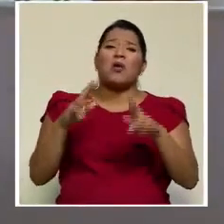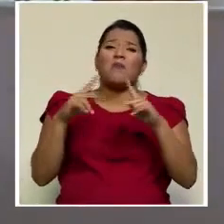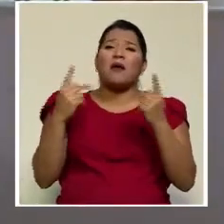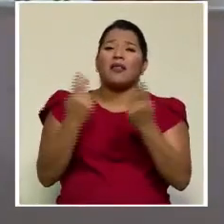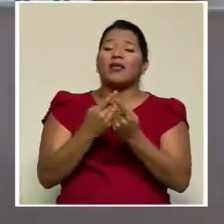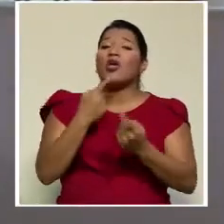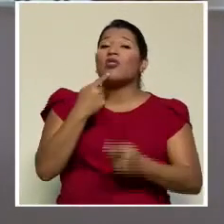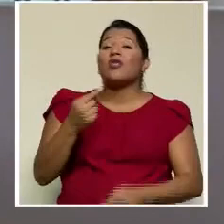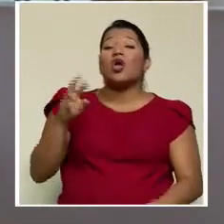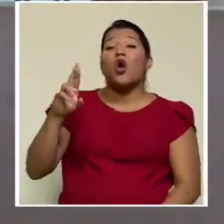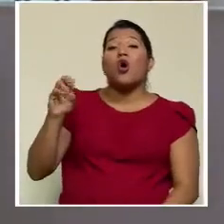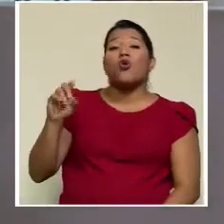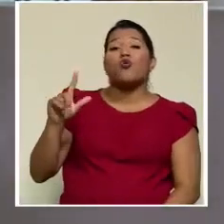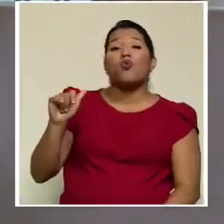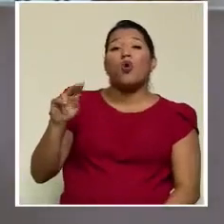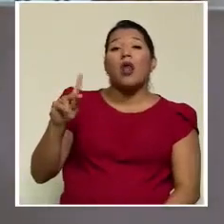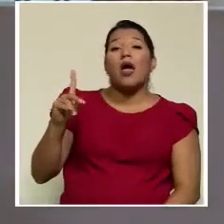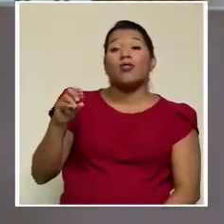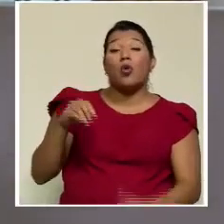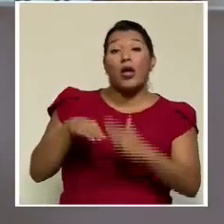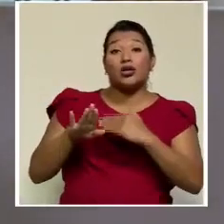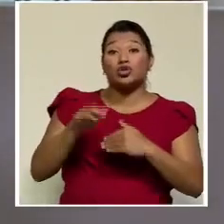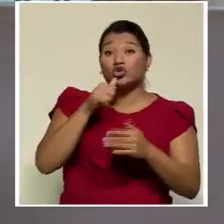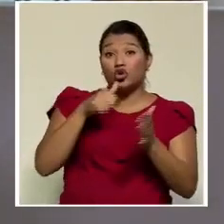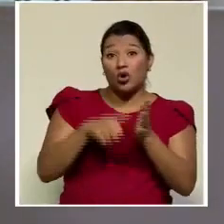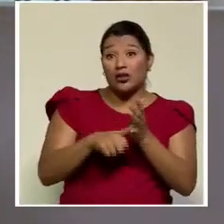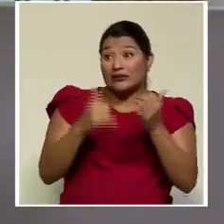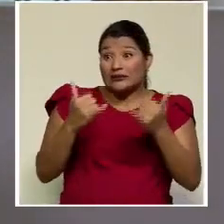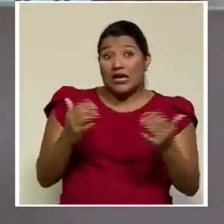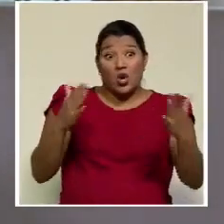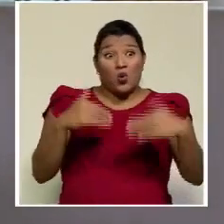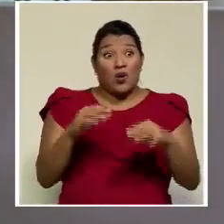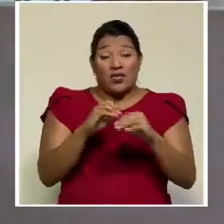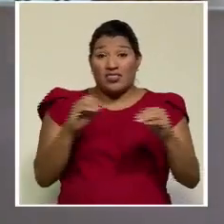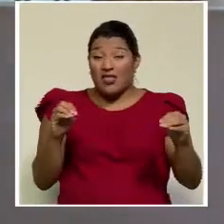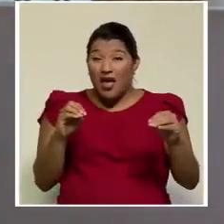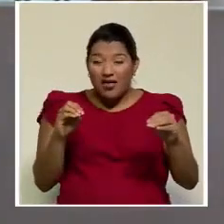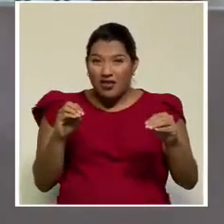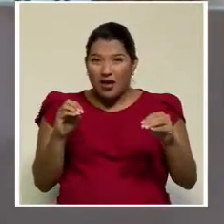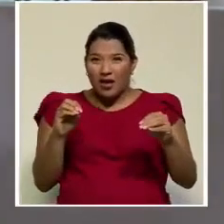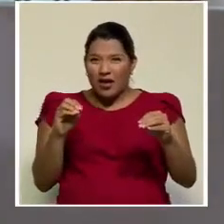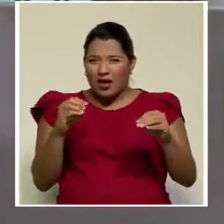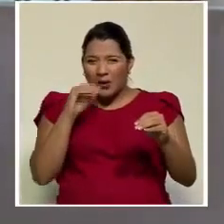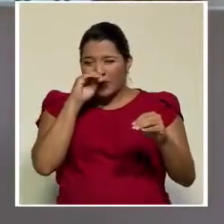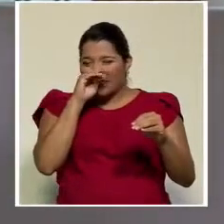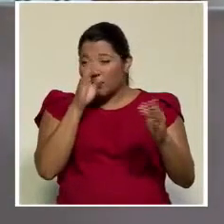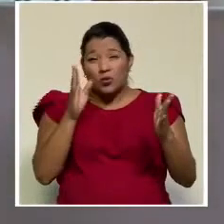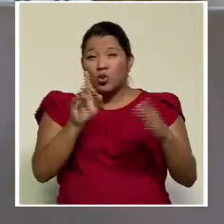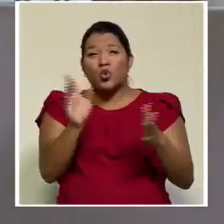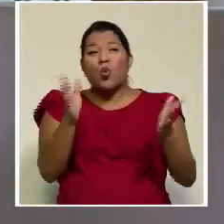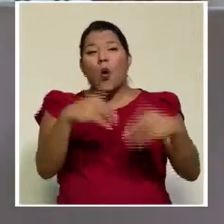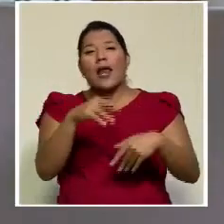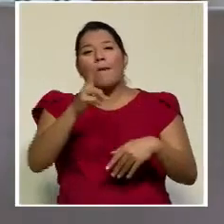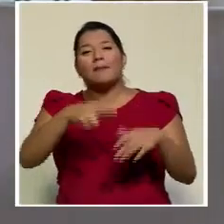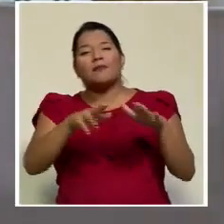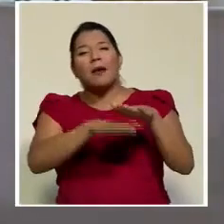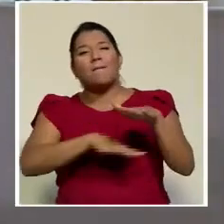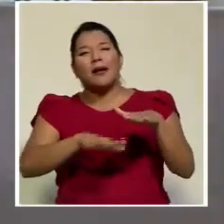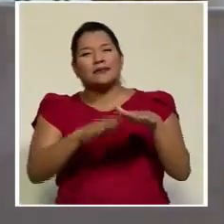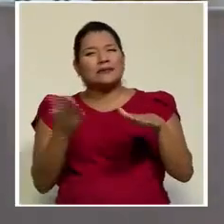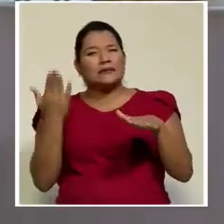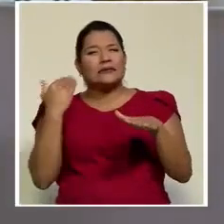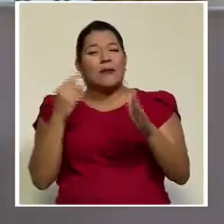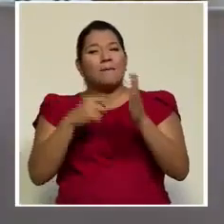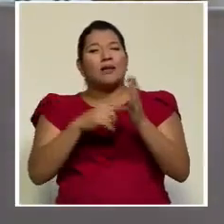dijo Rolando en su carta de ruptura. Ya no queda nada del movimiento fundado en 1951.